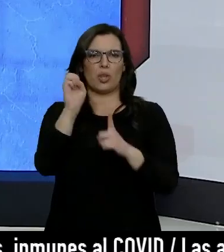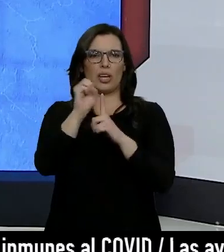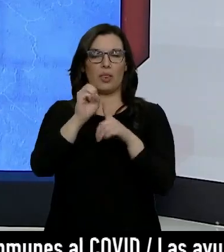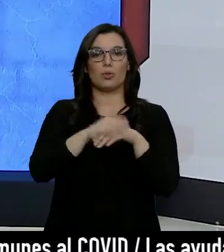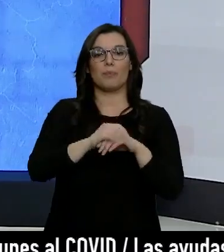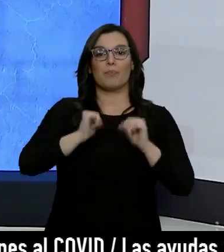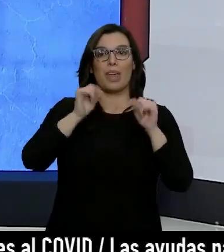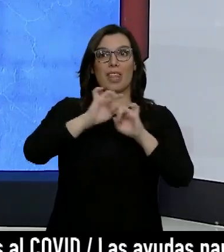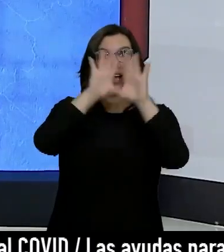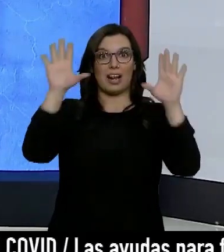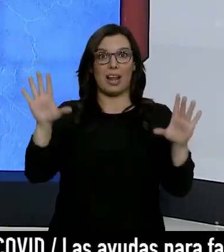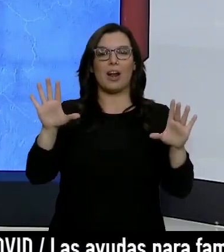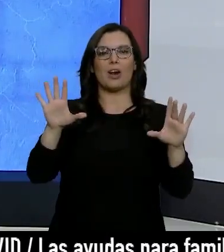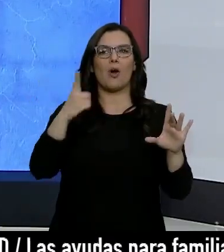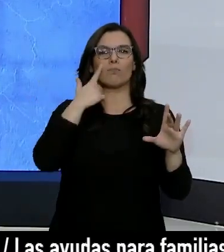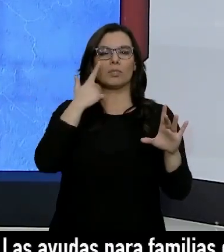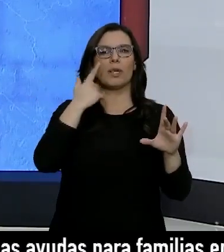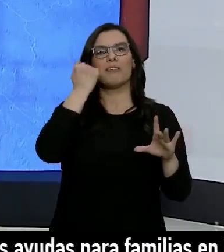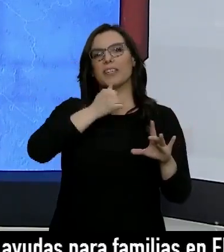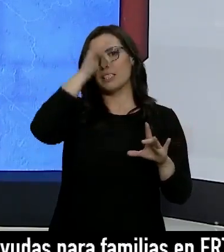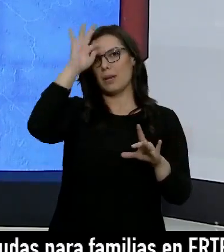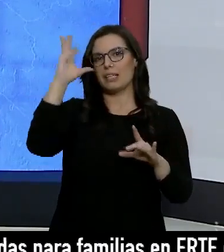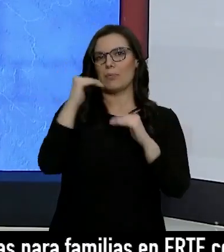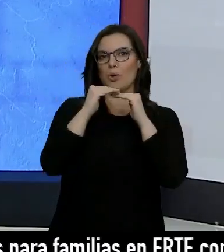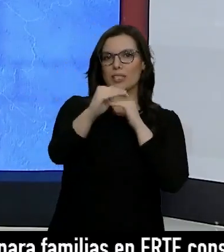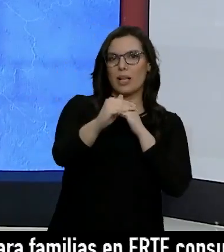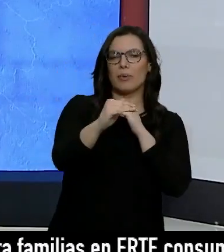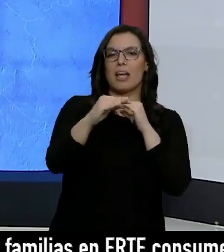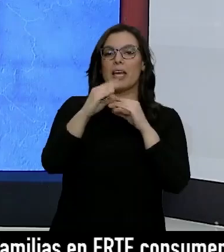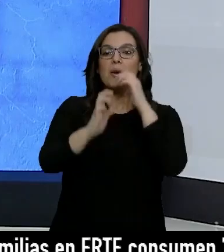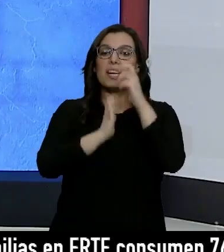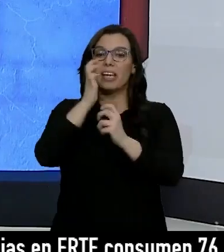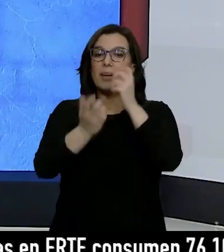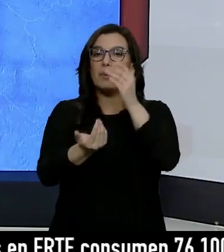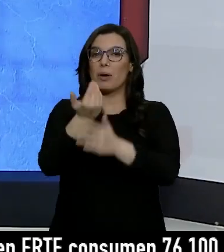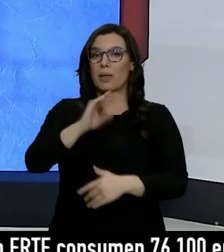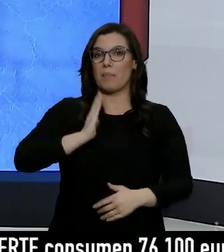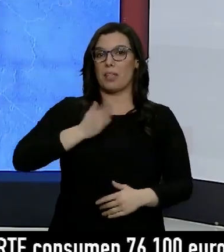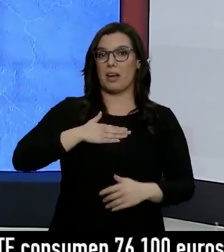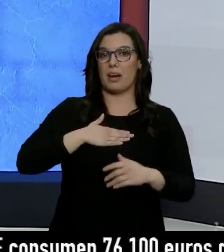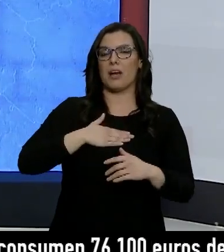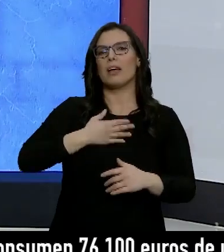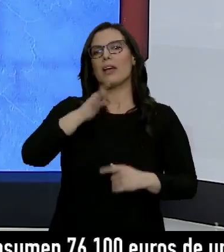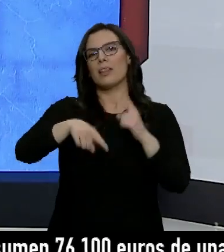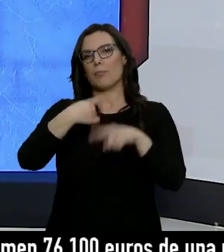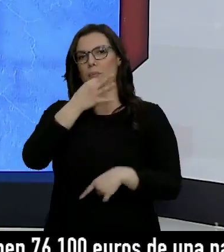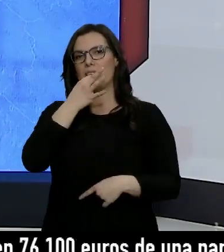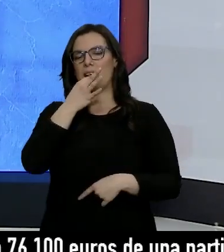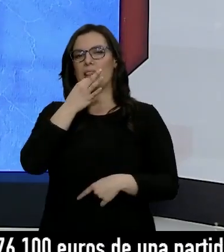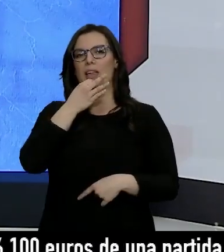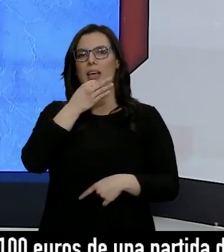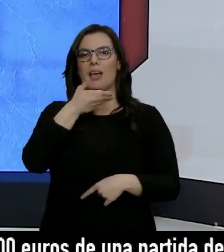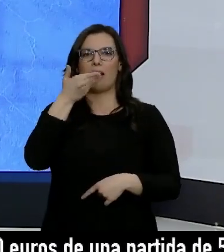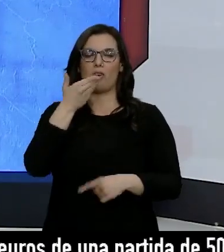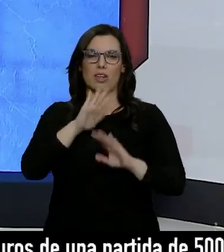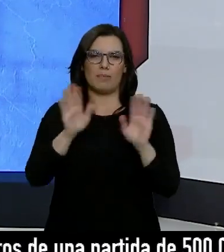anticiclón toma protagonismo, nos espera un fin de semana de tiempo estable, con algunas nieblas mañana por la mañana, con más calor por la tarde, pero con más frío a primeras